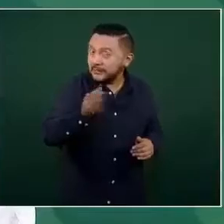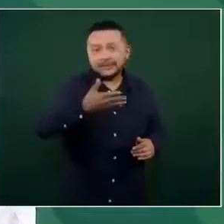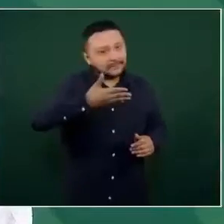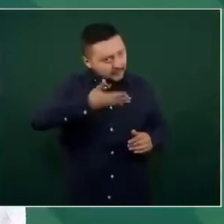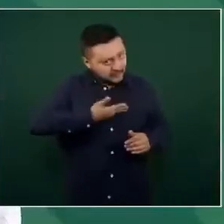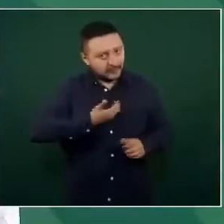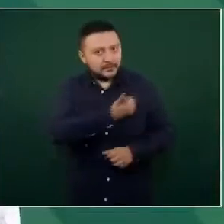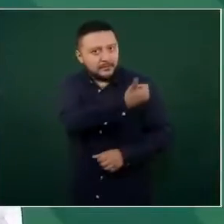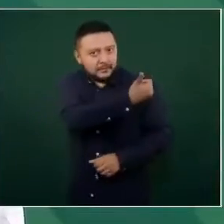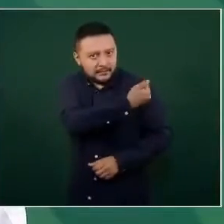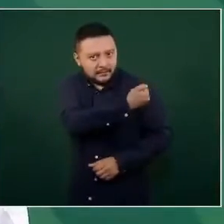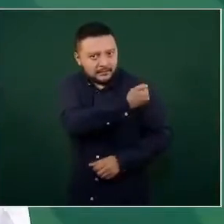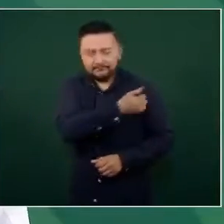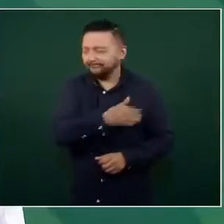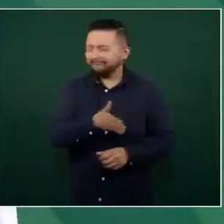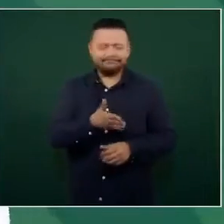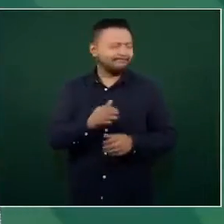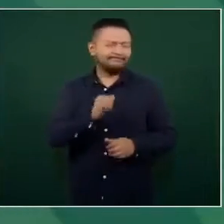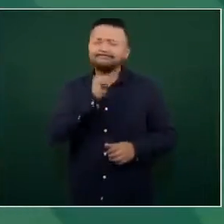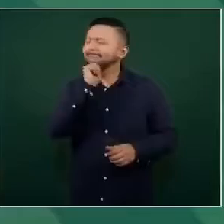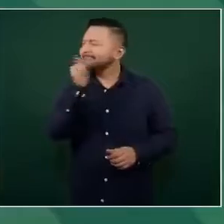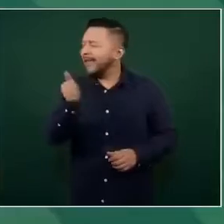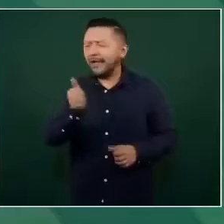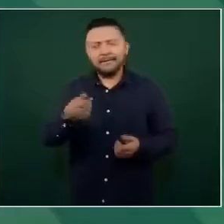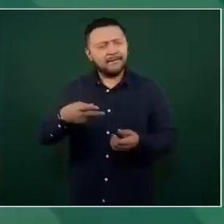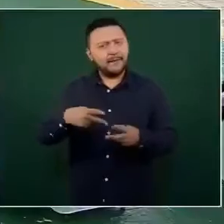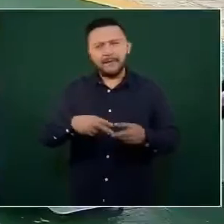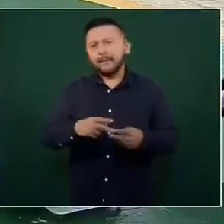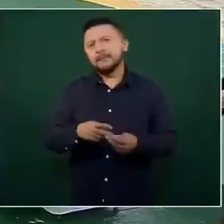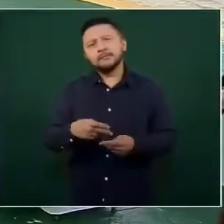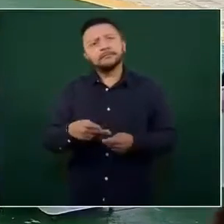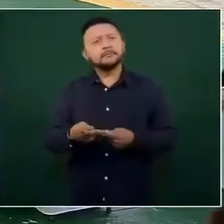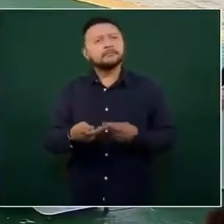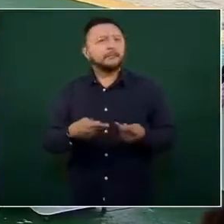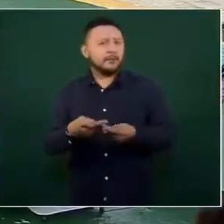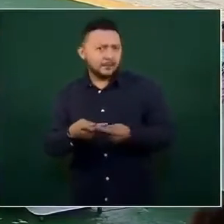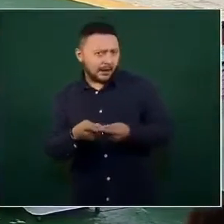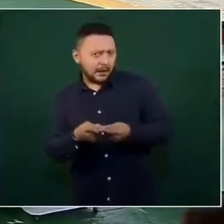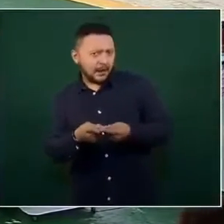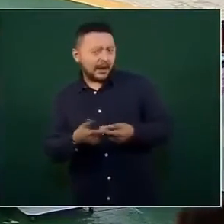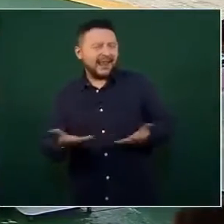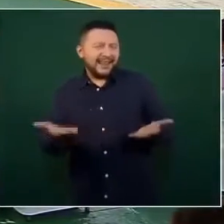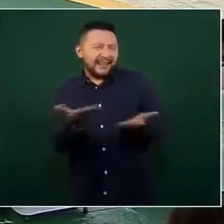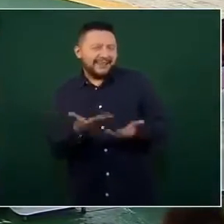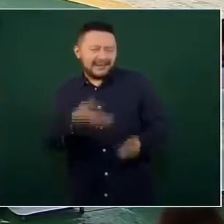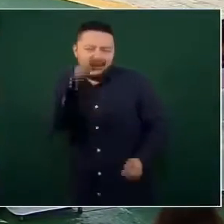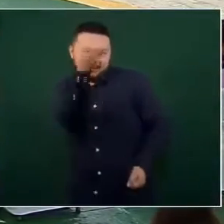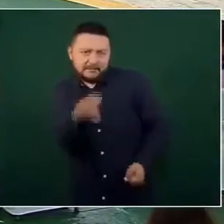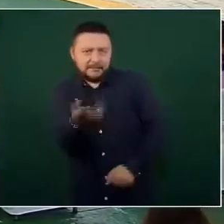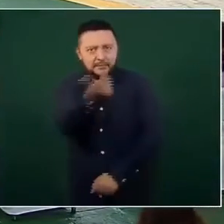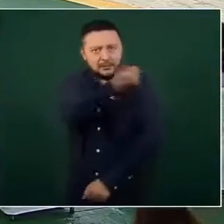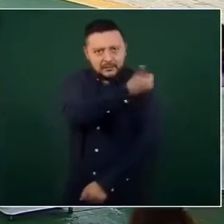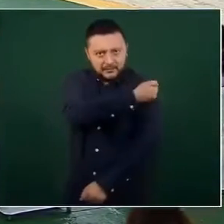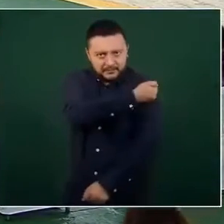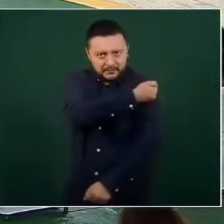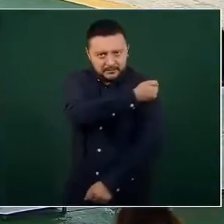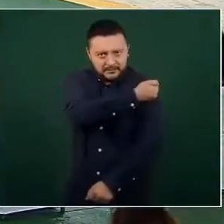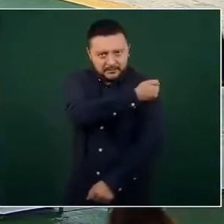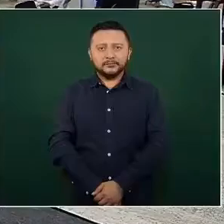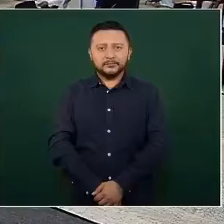no tuvimos problemas en la aplicación de la vacuna. Bueno,